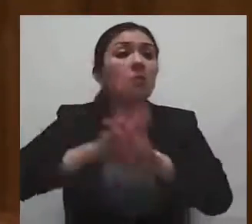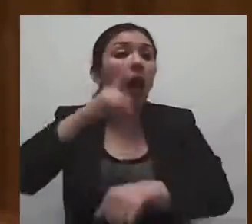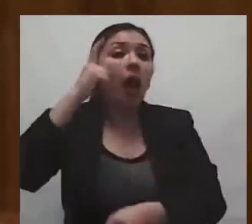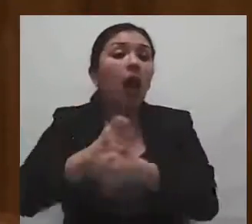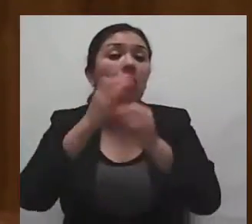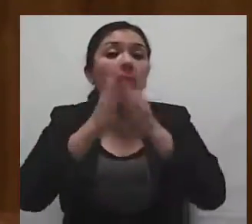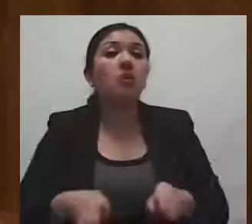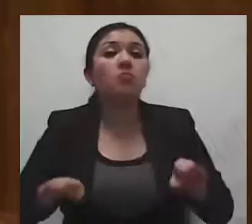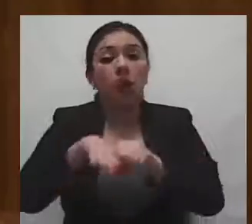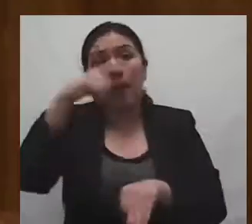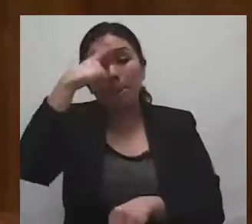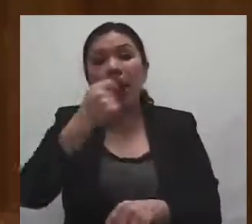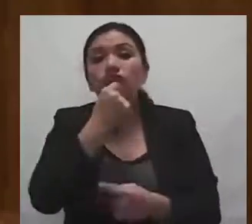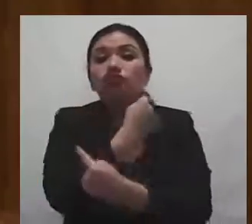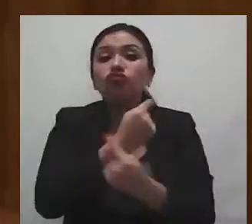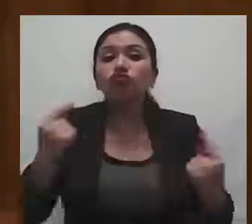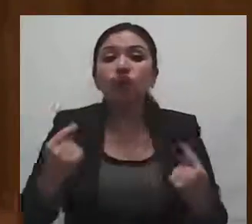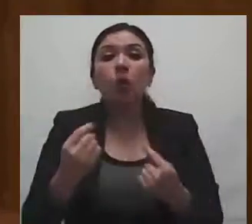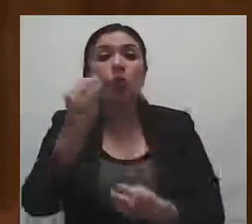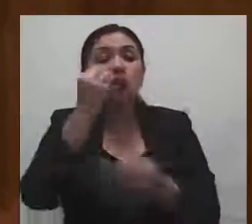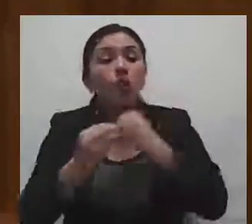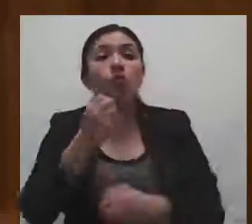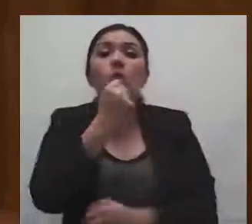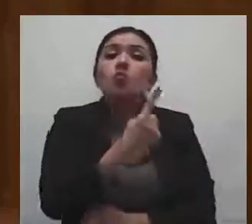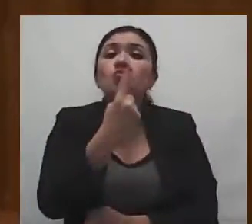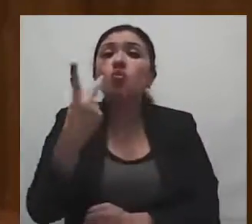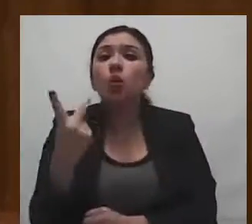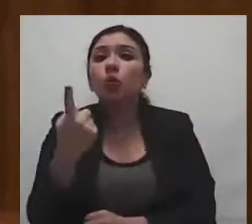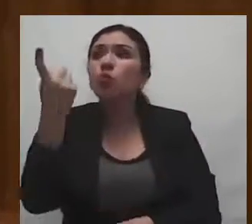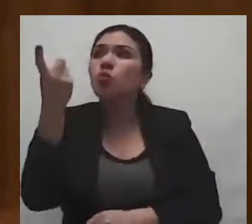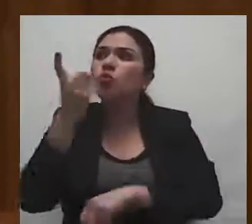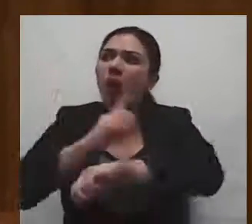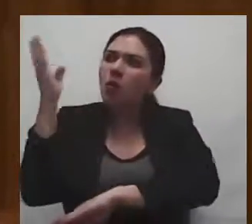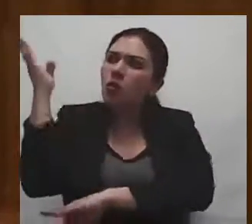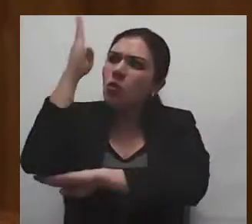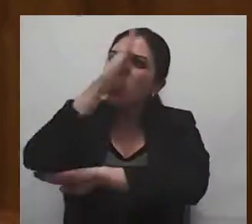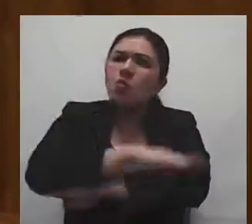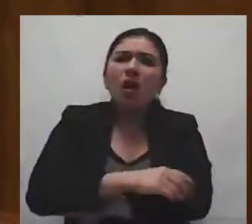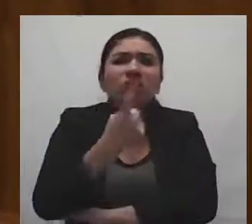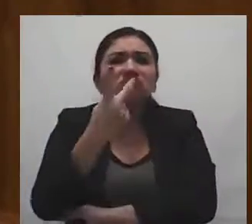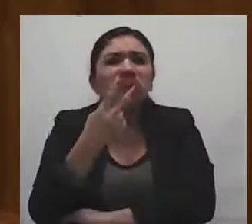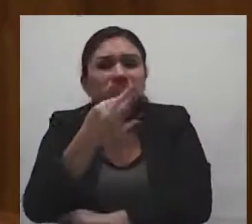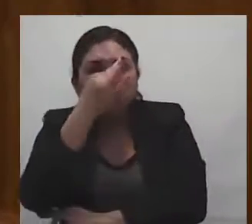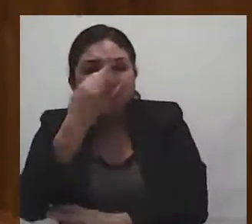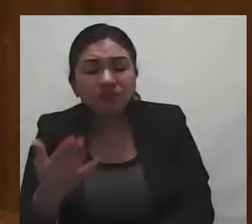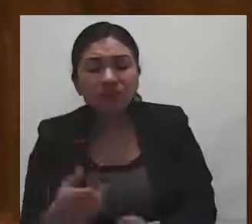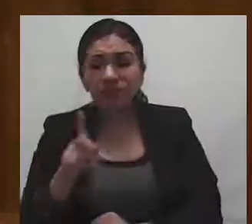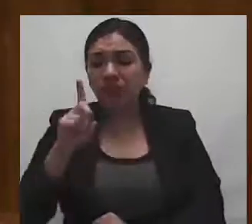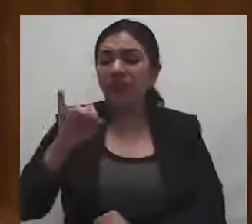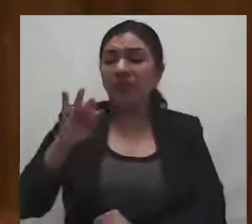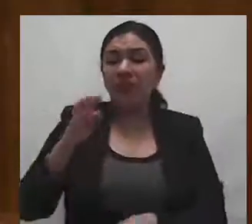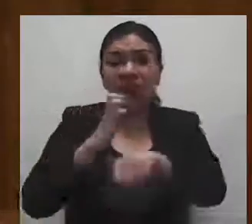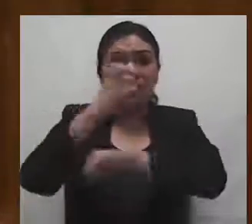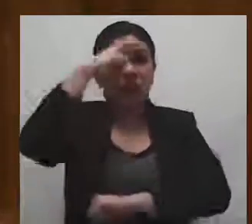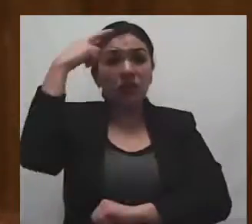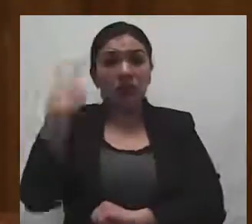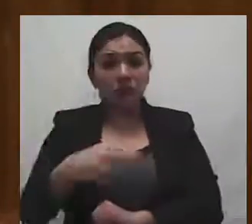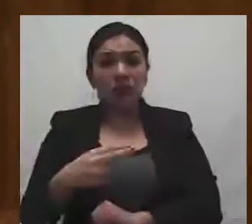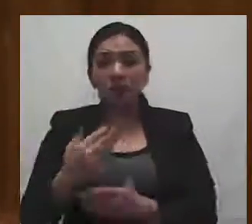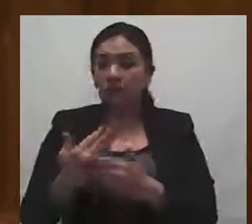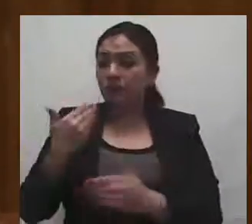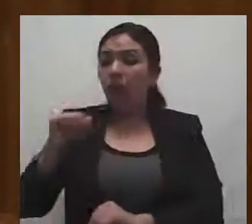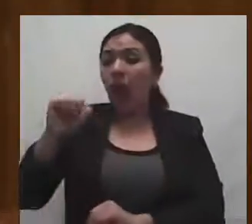los niños que consuman uno o dos alimentos al día. De acuerdo con el DIP del Estado de México, hasta agosto del